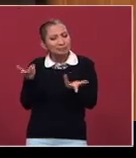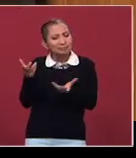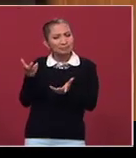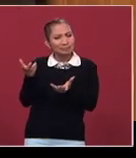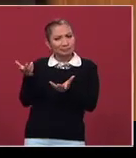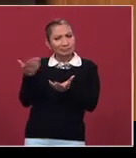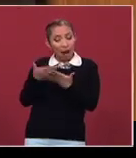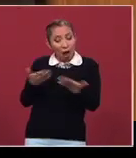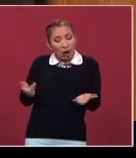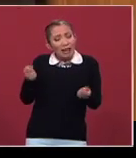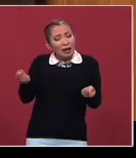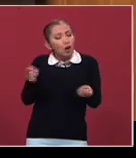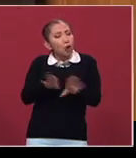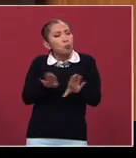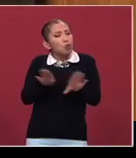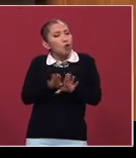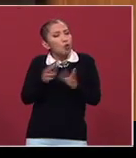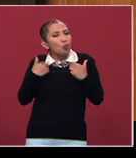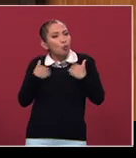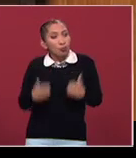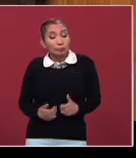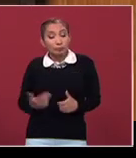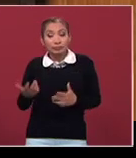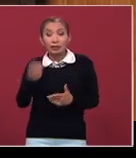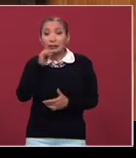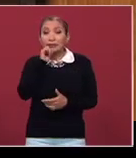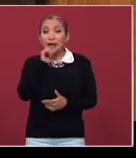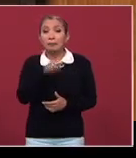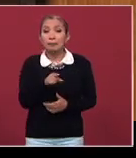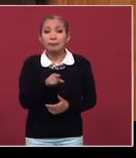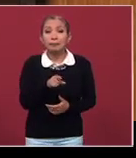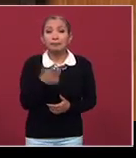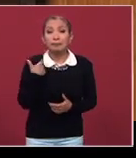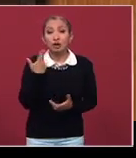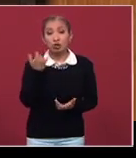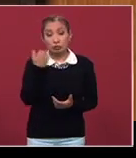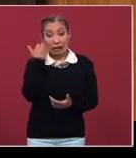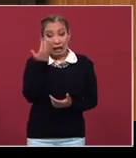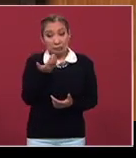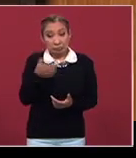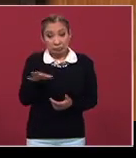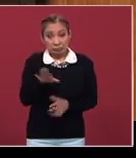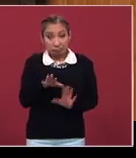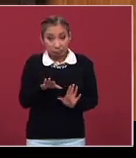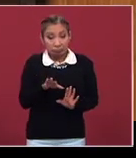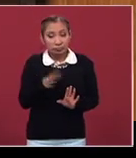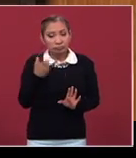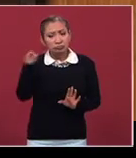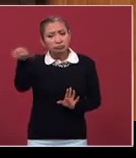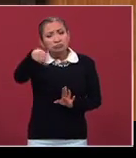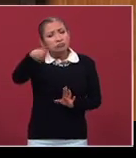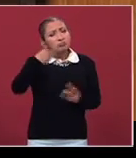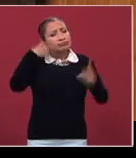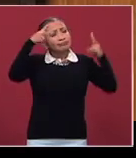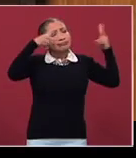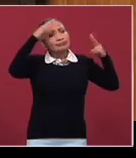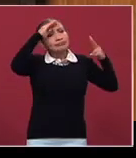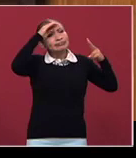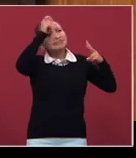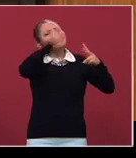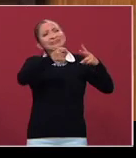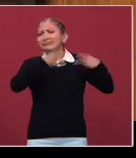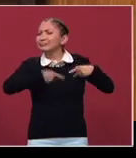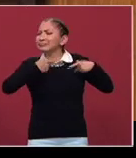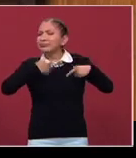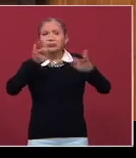presente y donde nos apuesta es a que reflexionen en torno al personaje, al